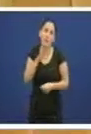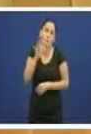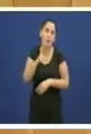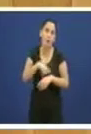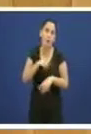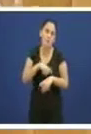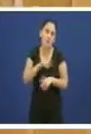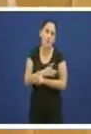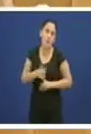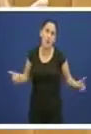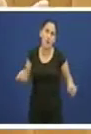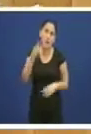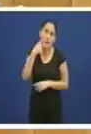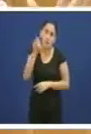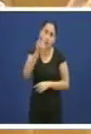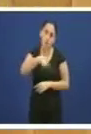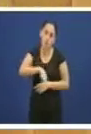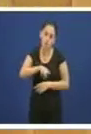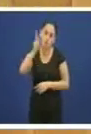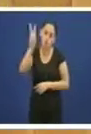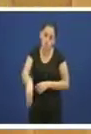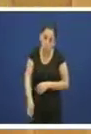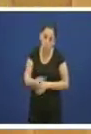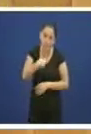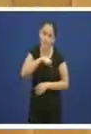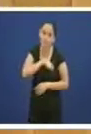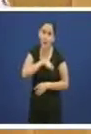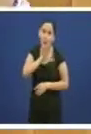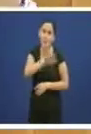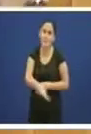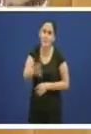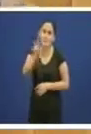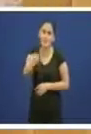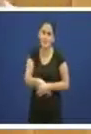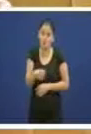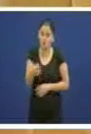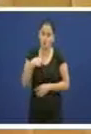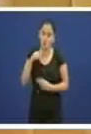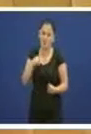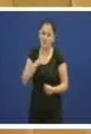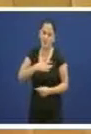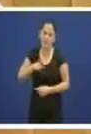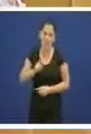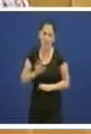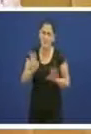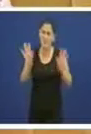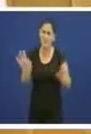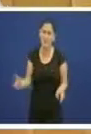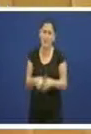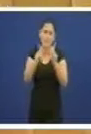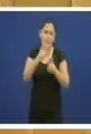sobre se somos ou non somos España Non vou entrar aquí Pero realmente se xamos ou non se xamos España